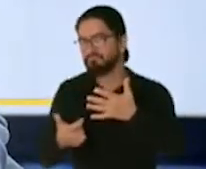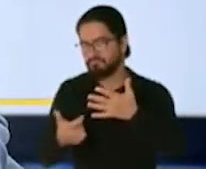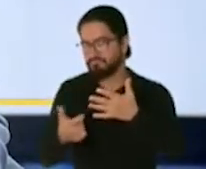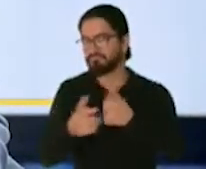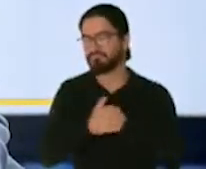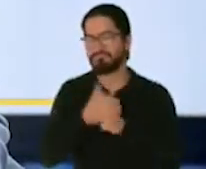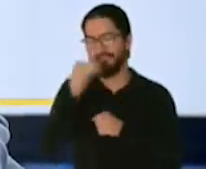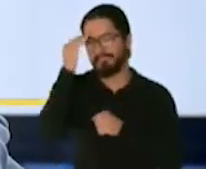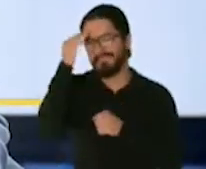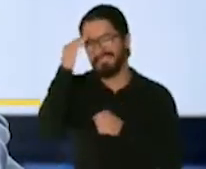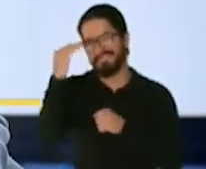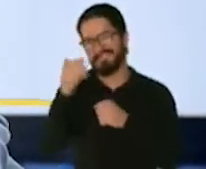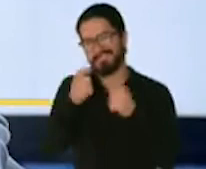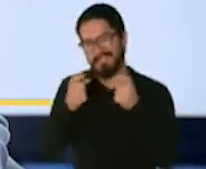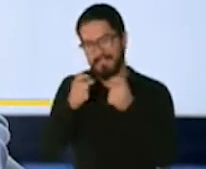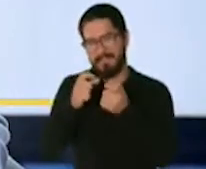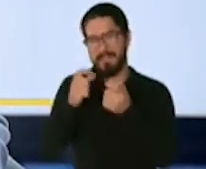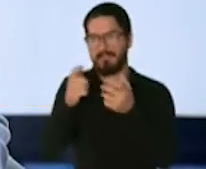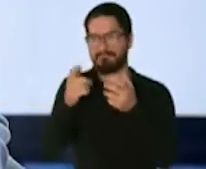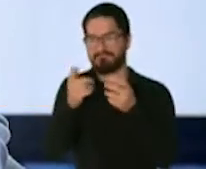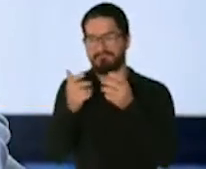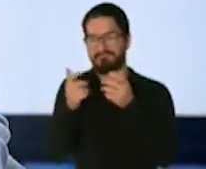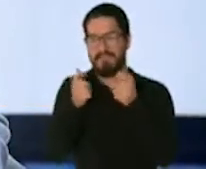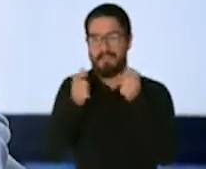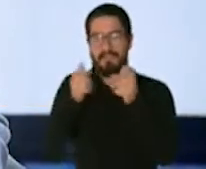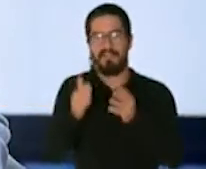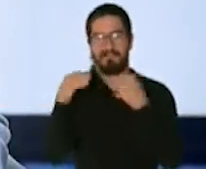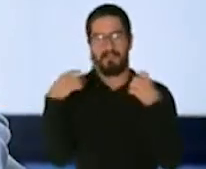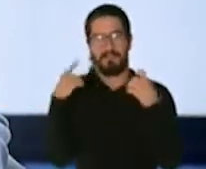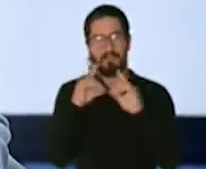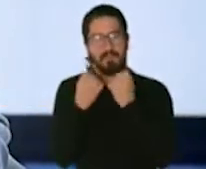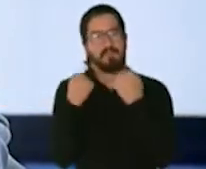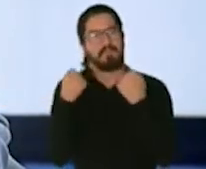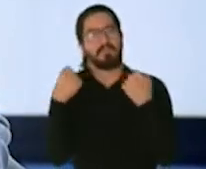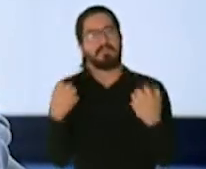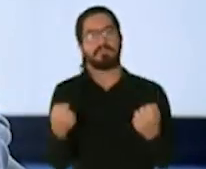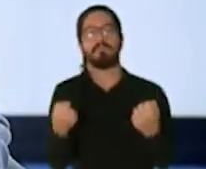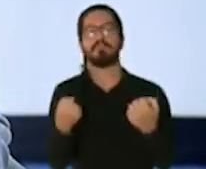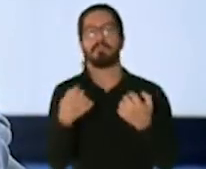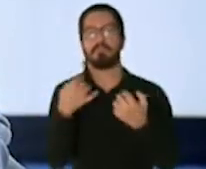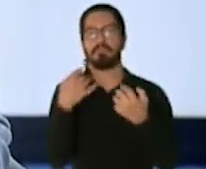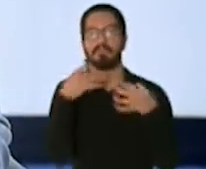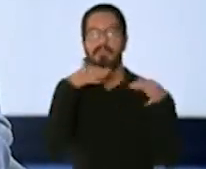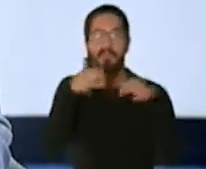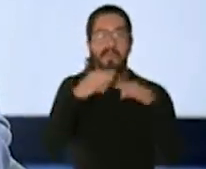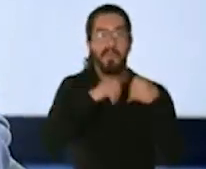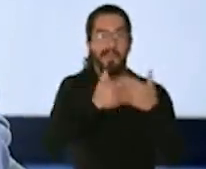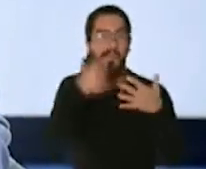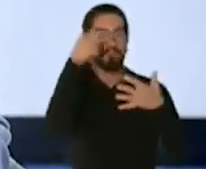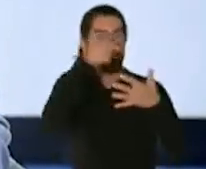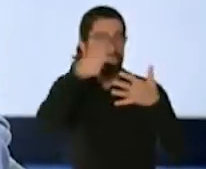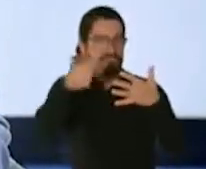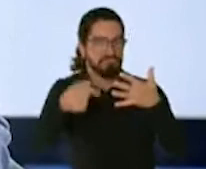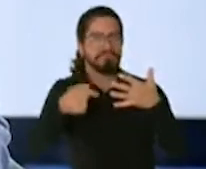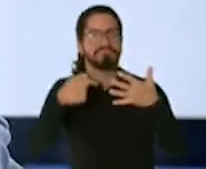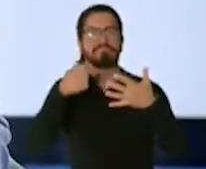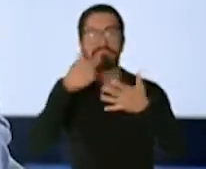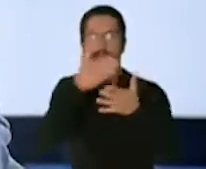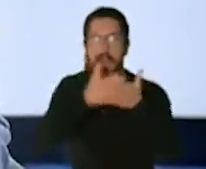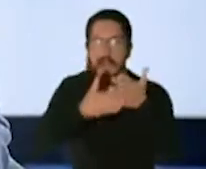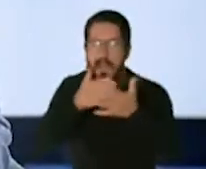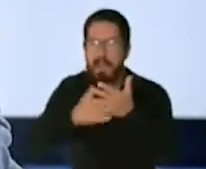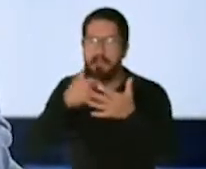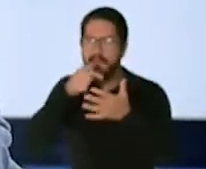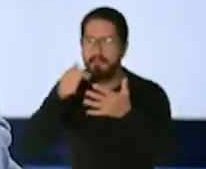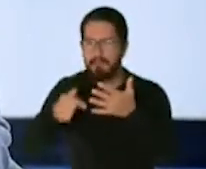el general Reyes han explicado las diferentes fases por las cuales vamos a pasar para asegurarnos de que